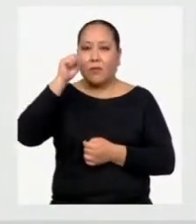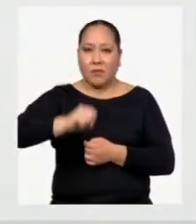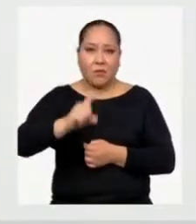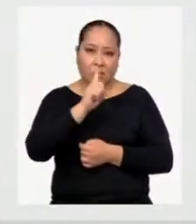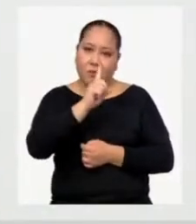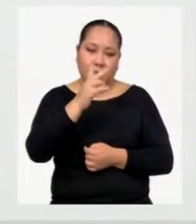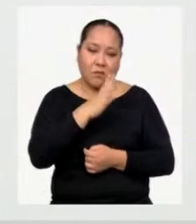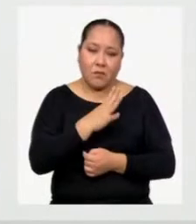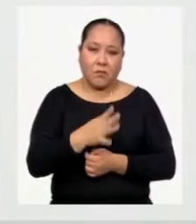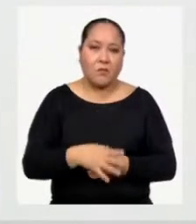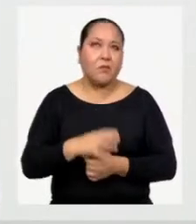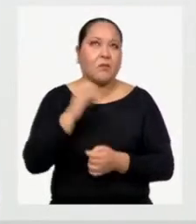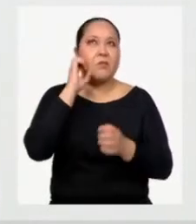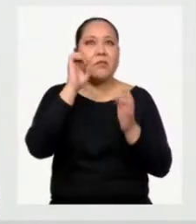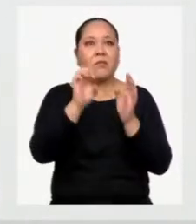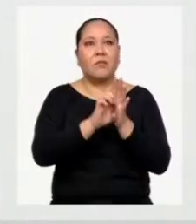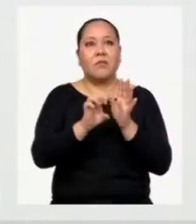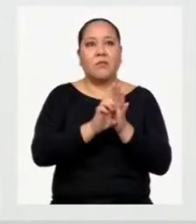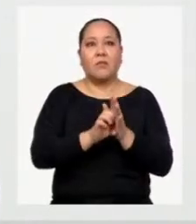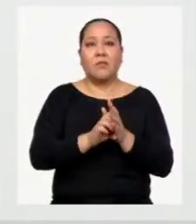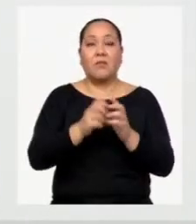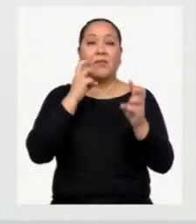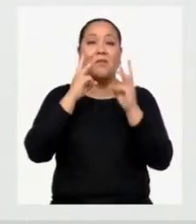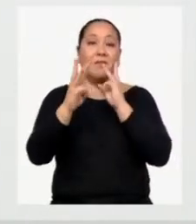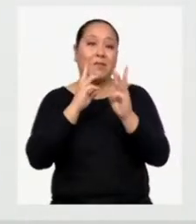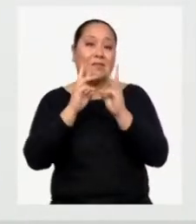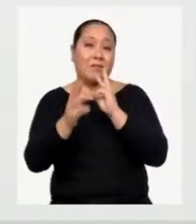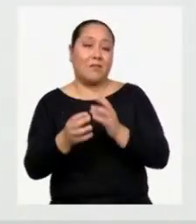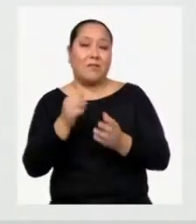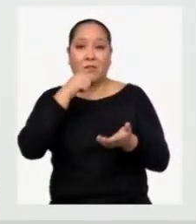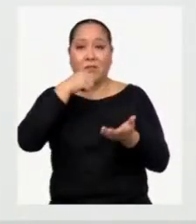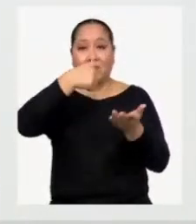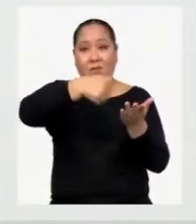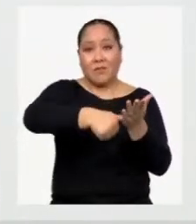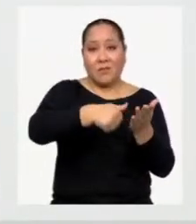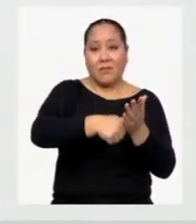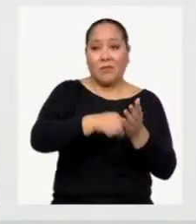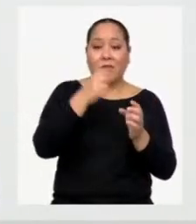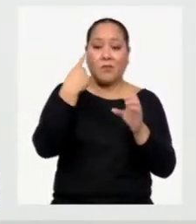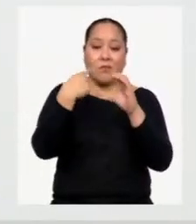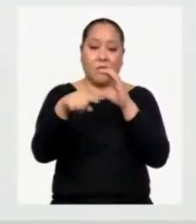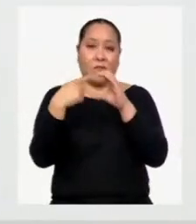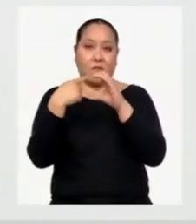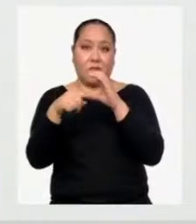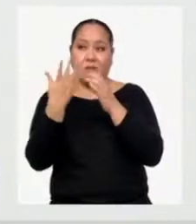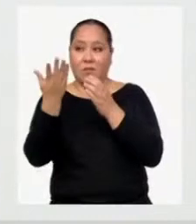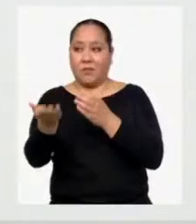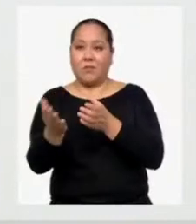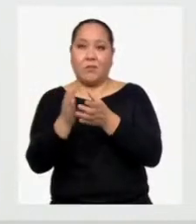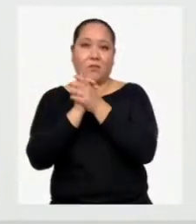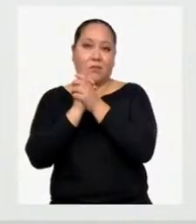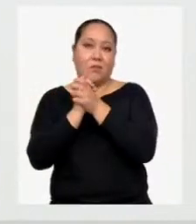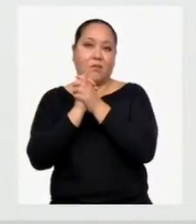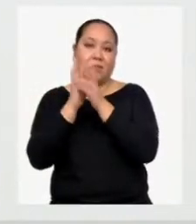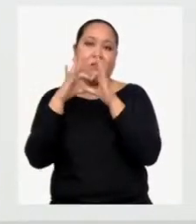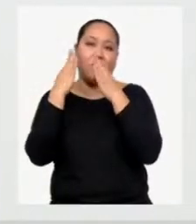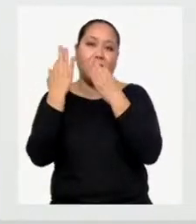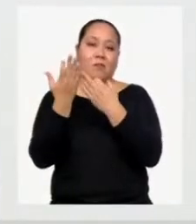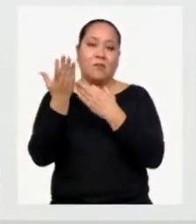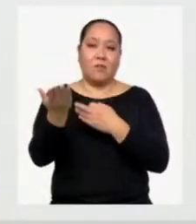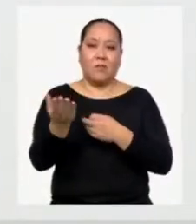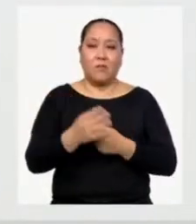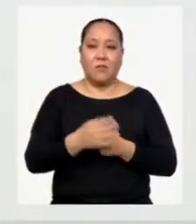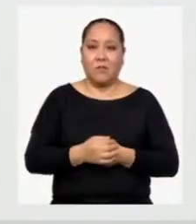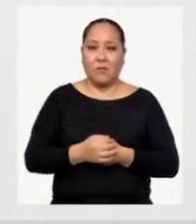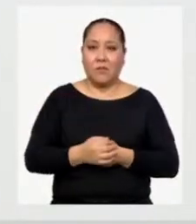informales Como los chats de WhatsApp Las cartas o correos electrónicos a nuestros amigos o familiares